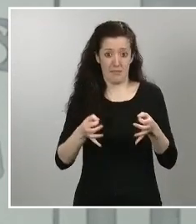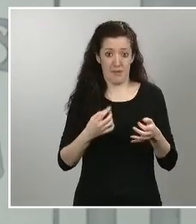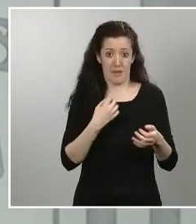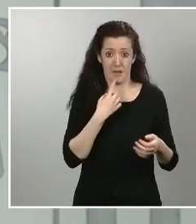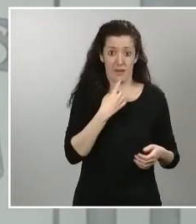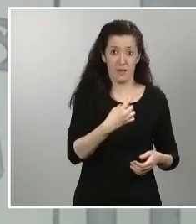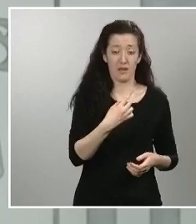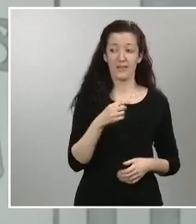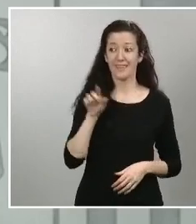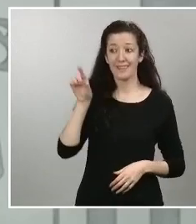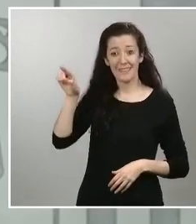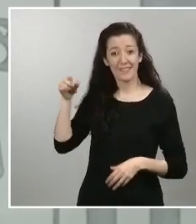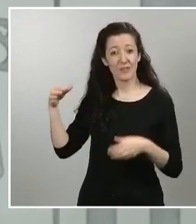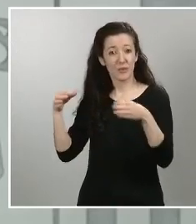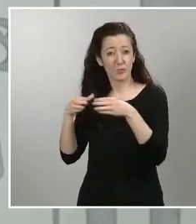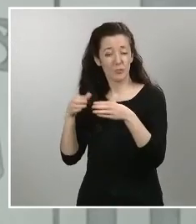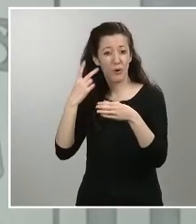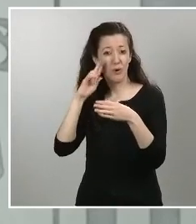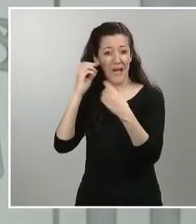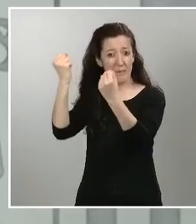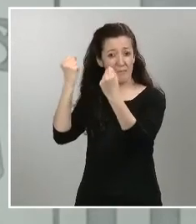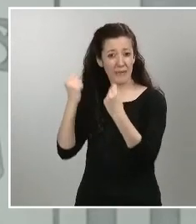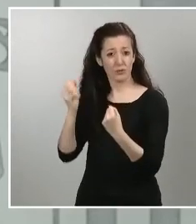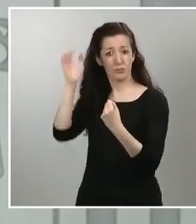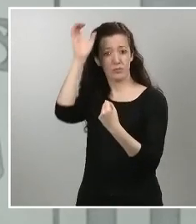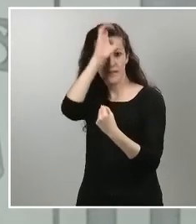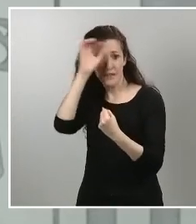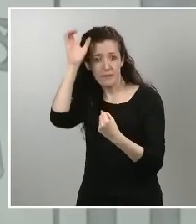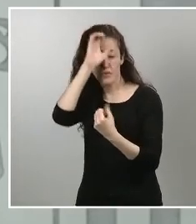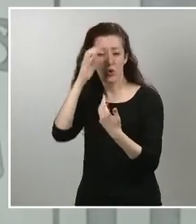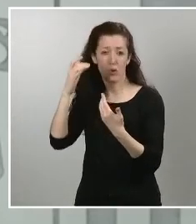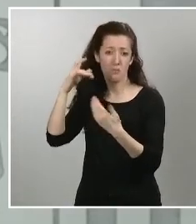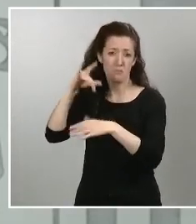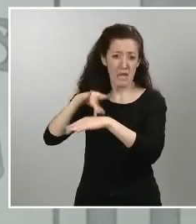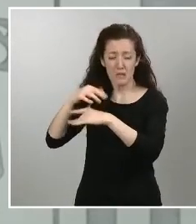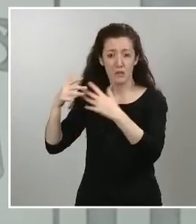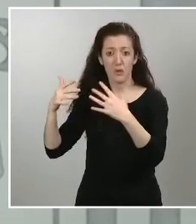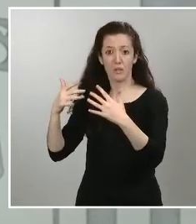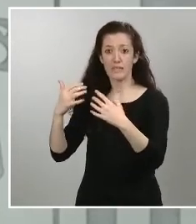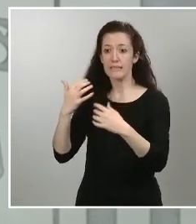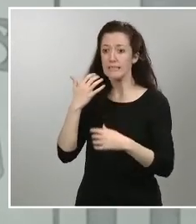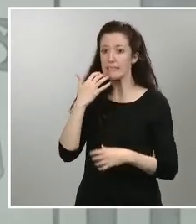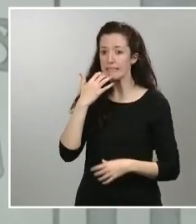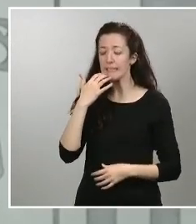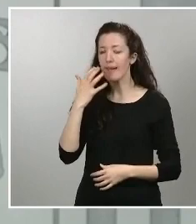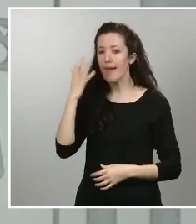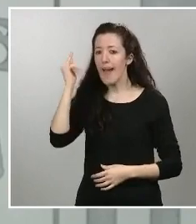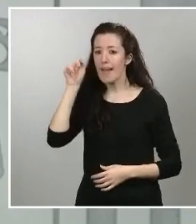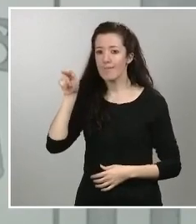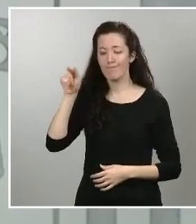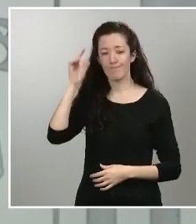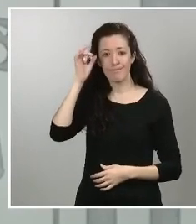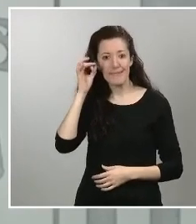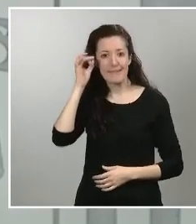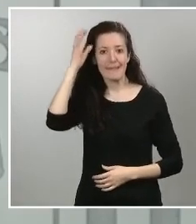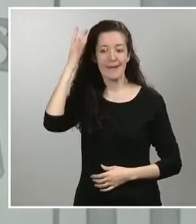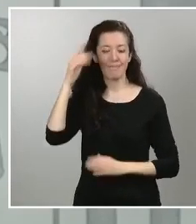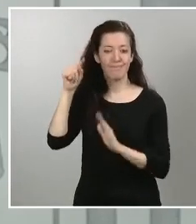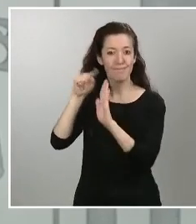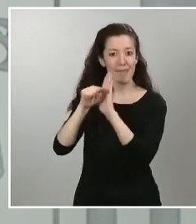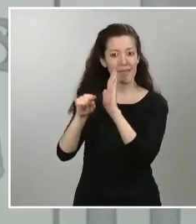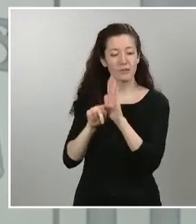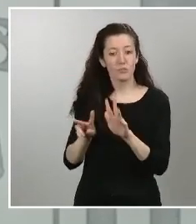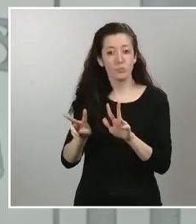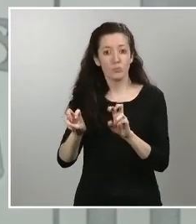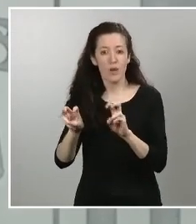que podría ser útil para frenar la pandemia para evitar la transmisibilidad del virus para frenar por tanto los contagios y proteger